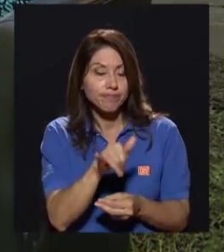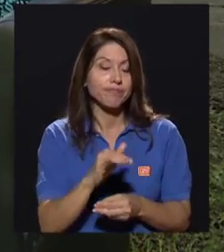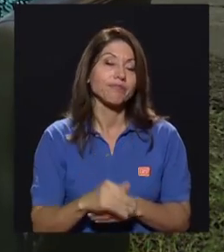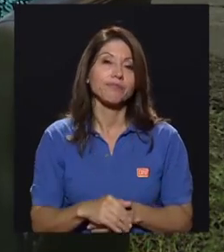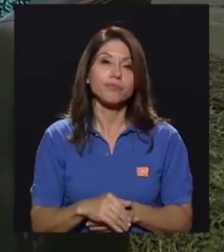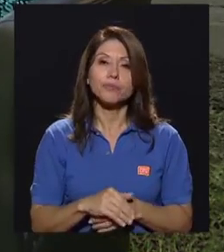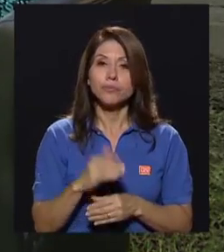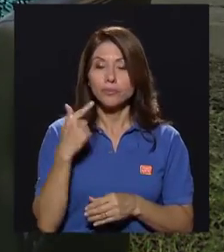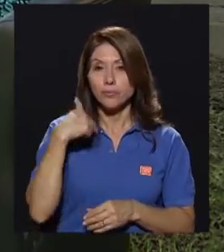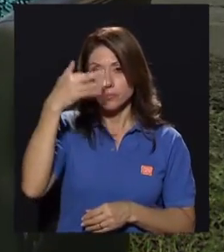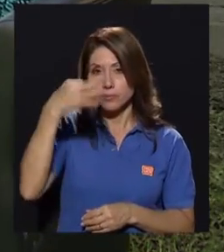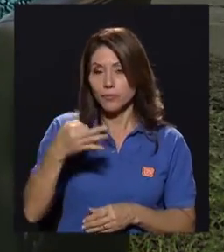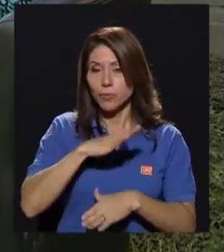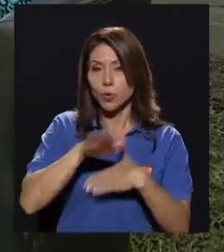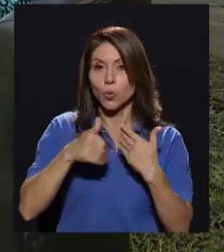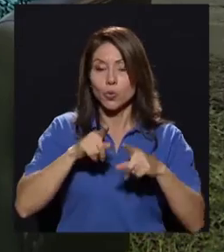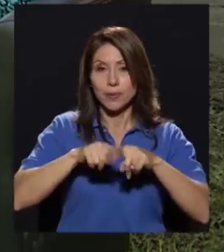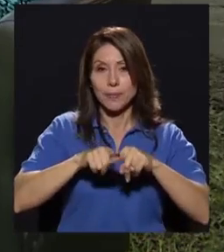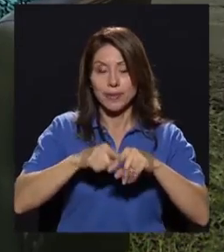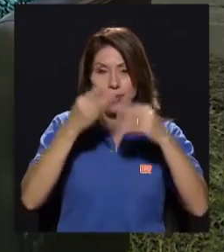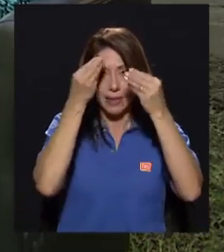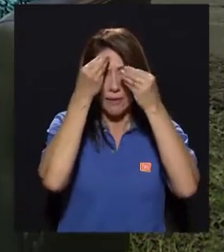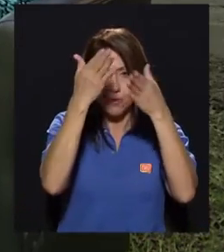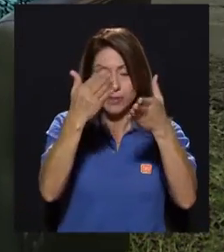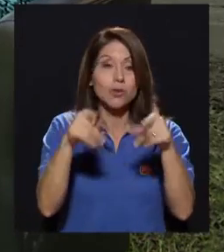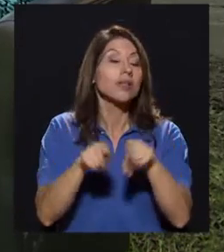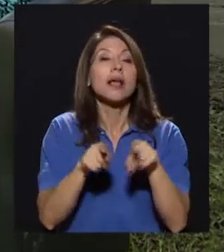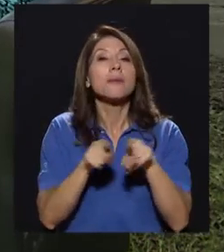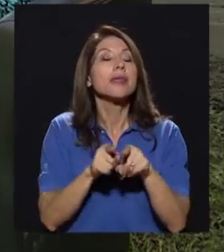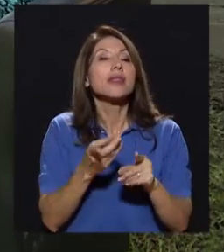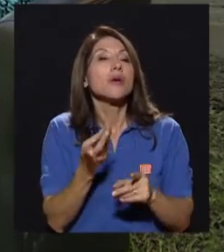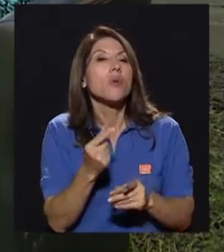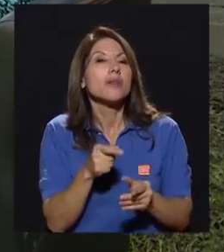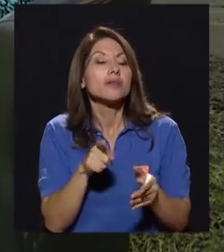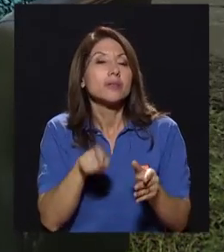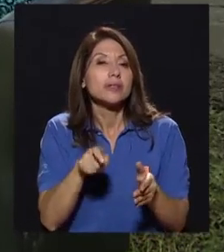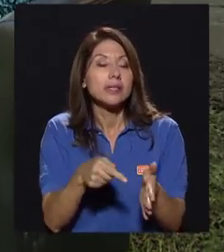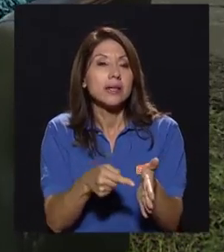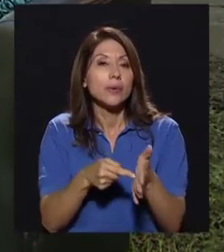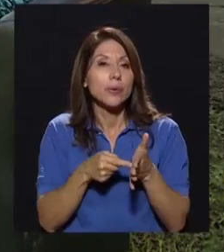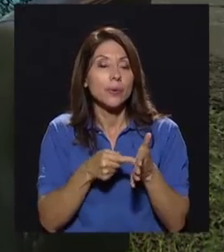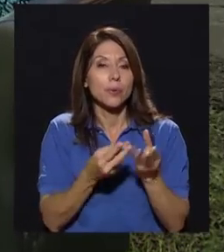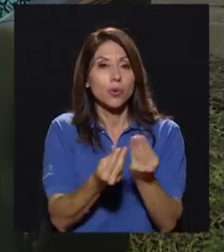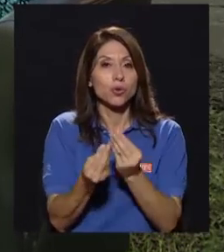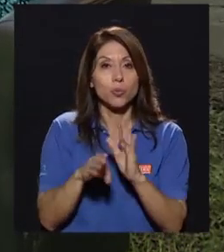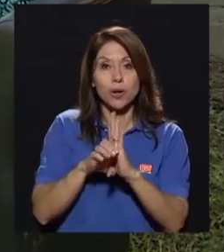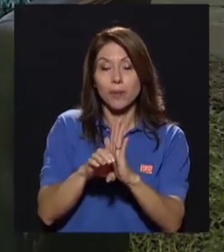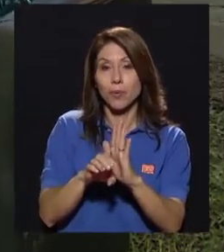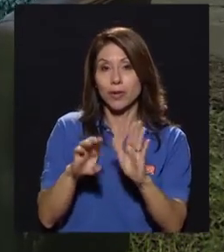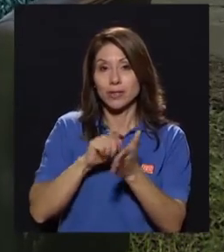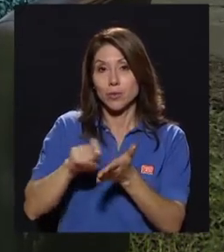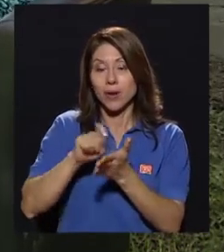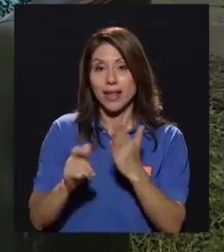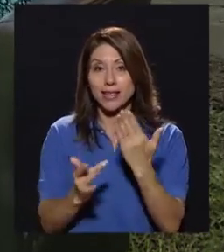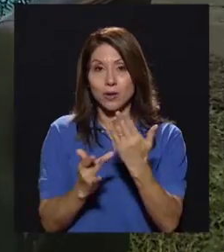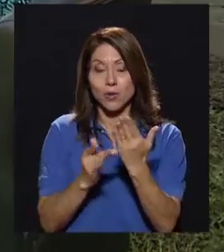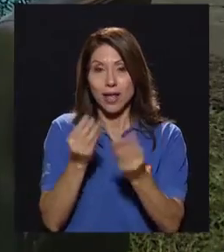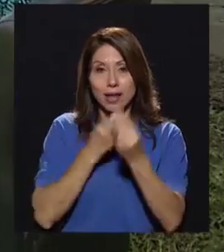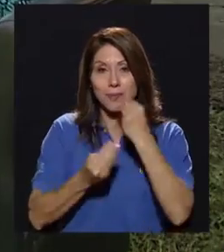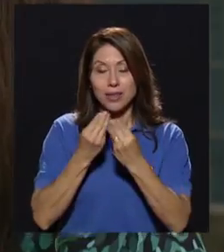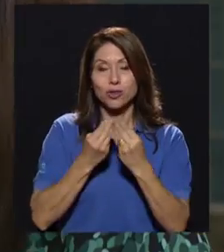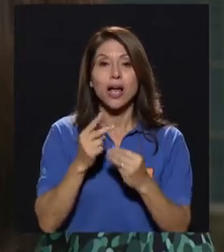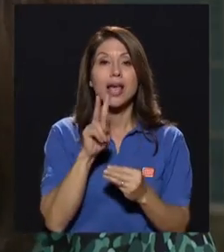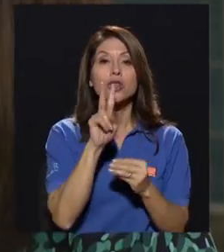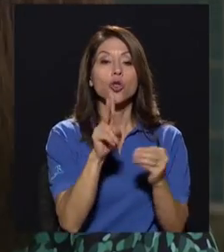todo también depende de la información y de la oferta de productos. Por ejemplo, en la Escuela de Tecnología de Alimentos tenemos dos grupos de estudiantes que están trabajando con esta